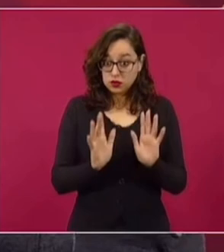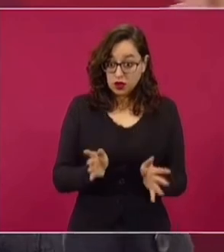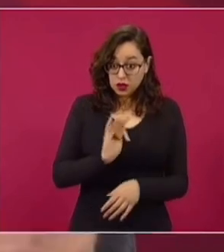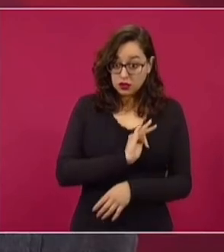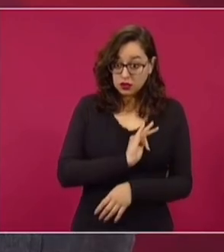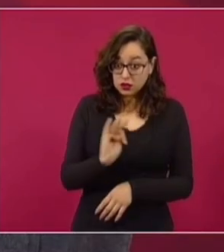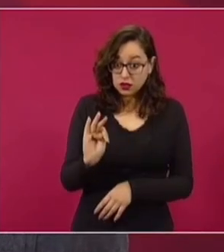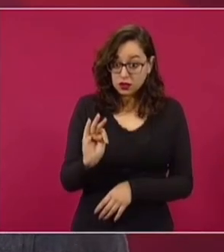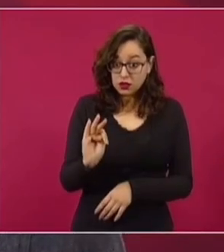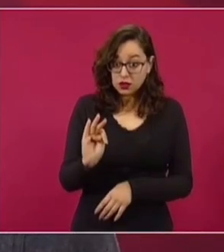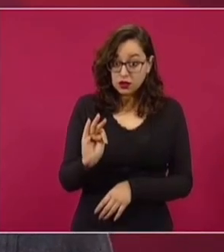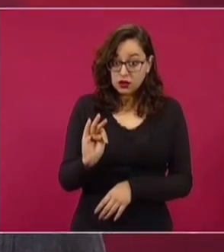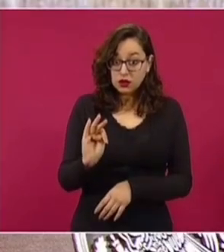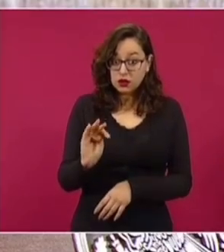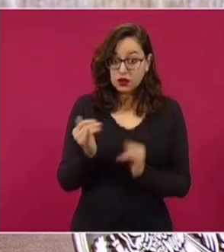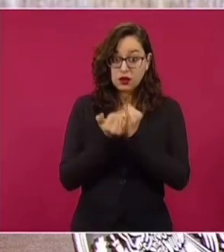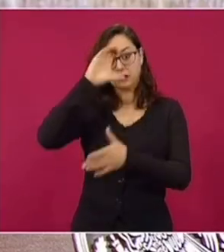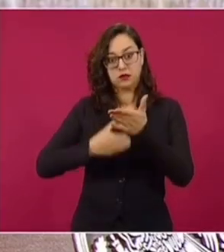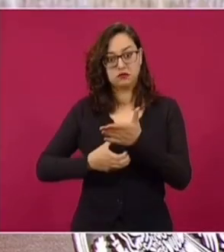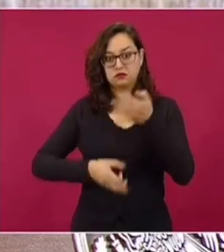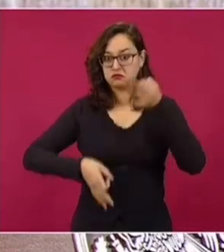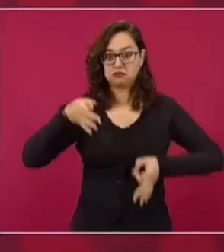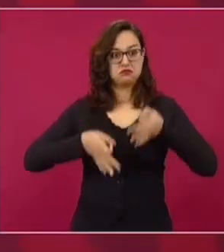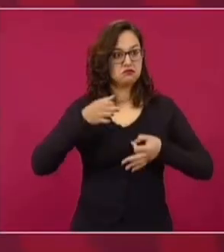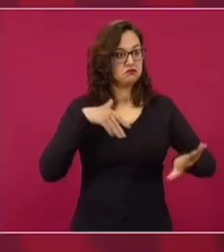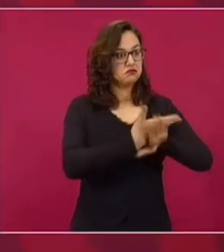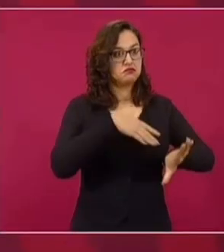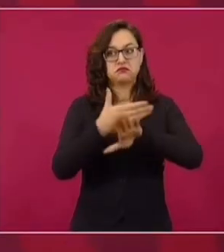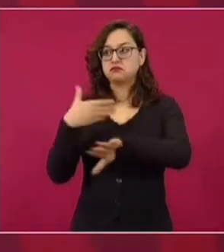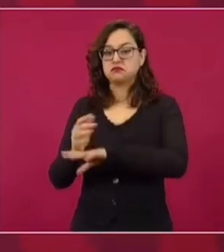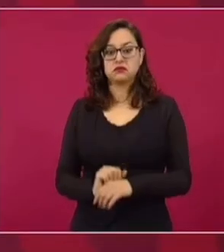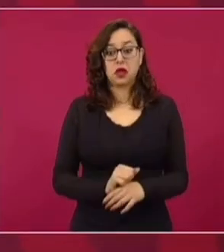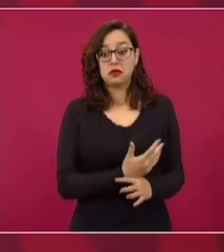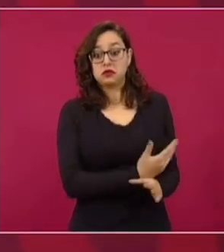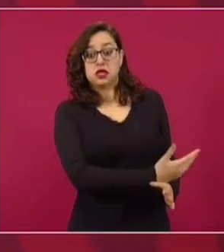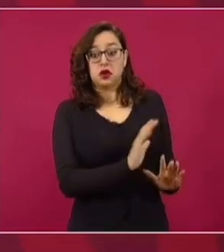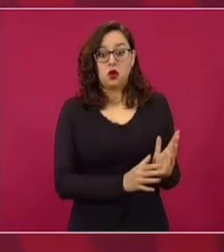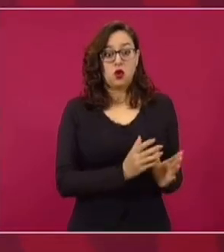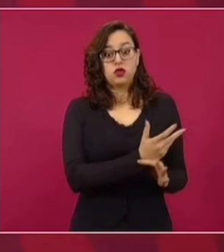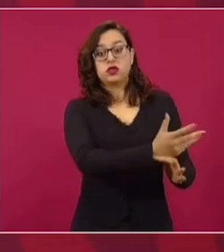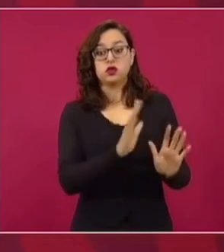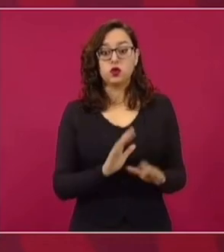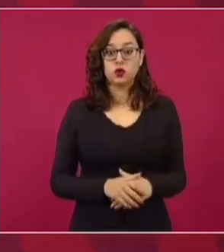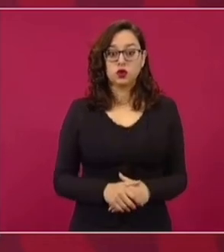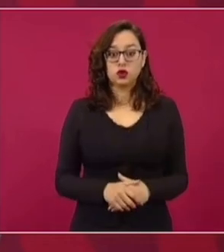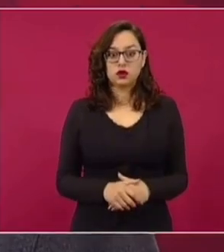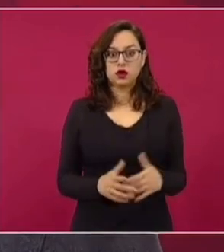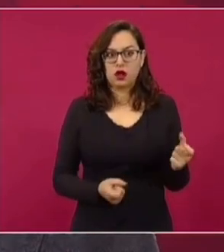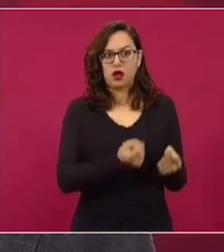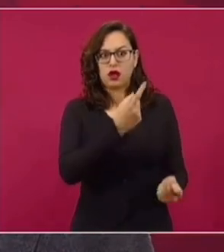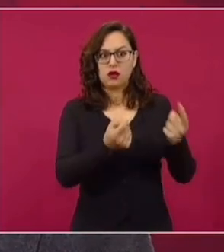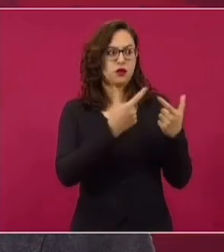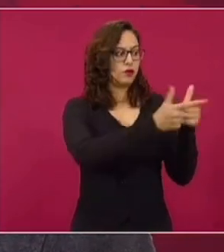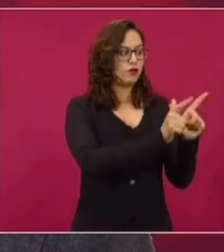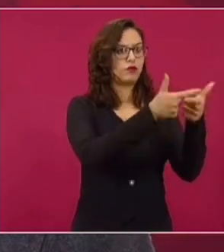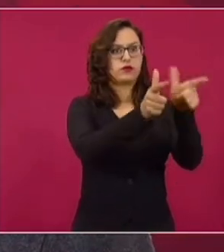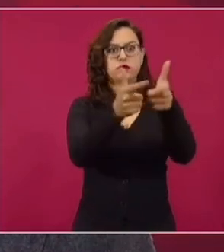de la Inquisición, nada más porque hay denuncias de sectores,